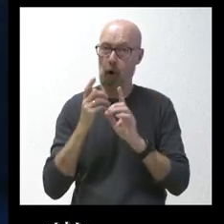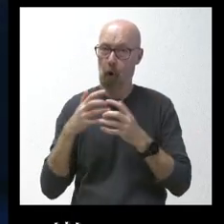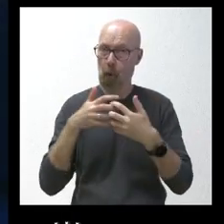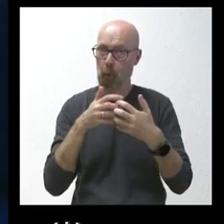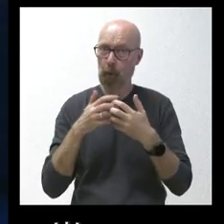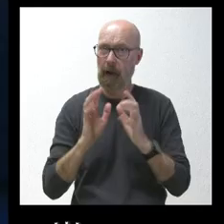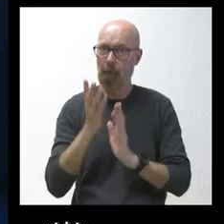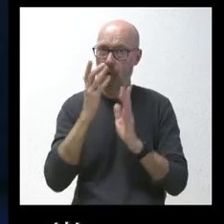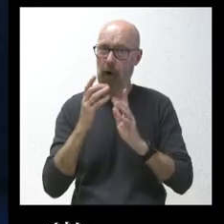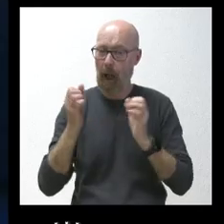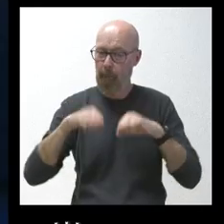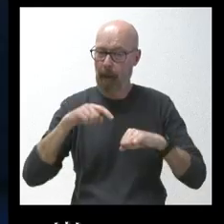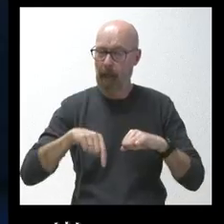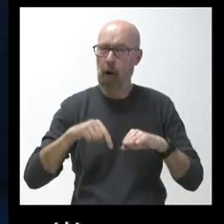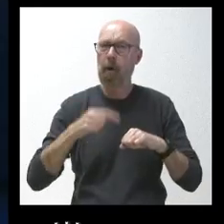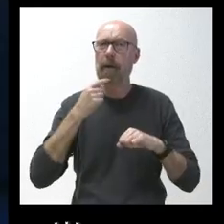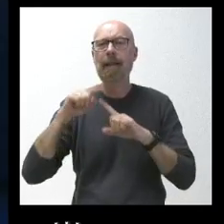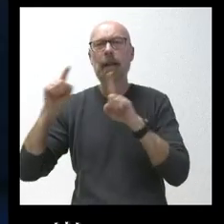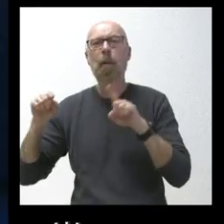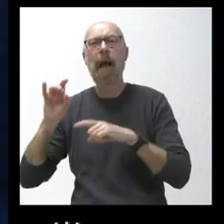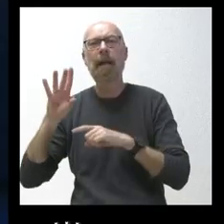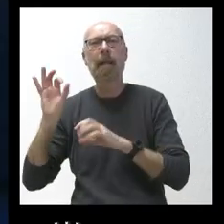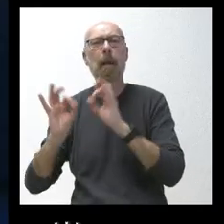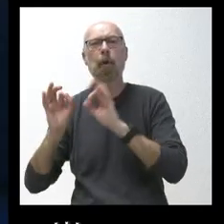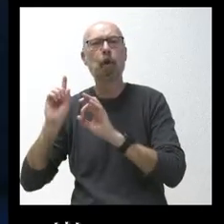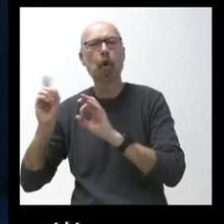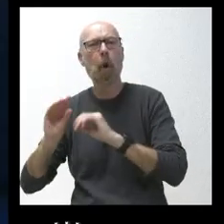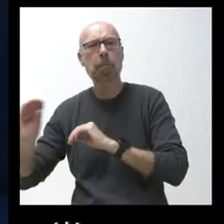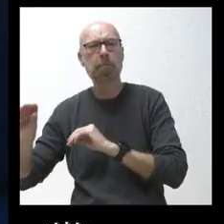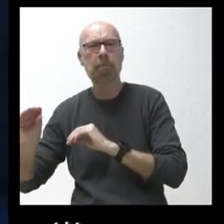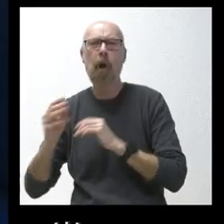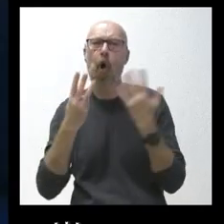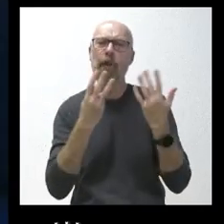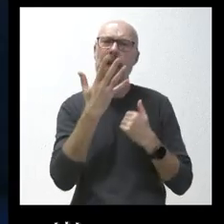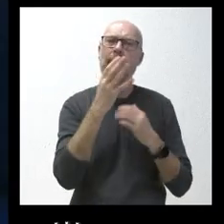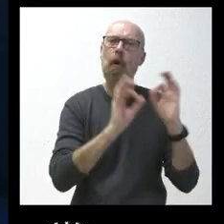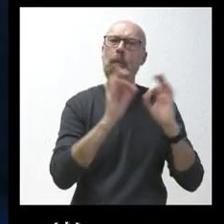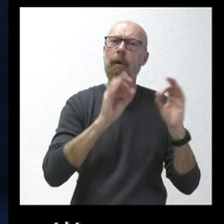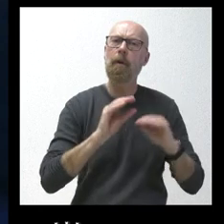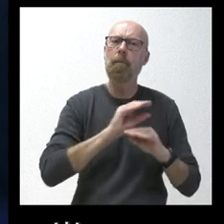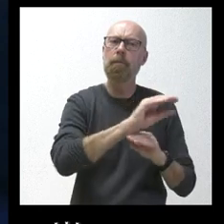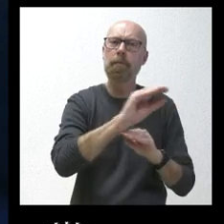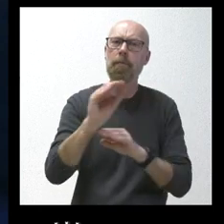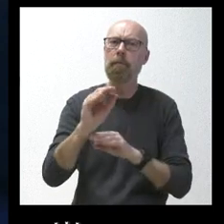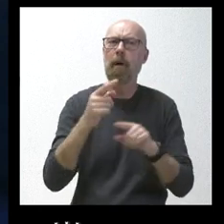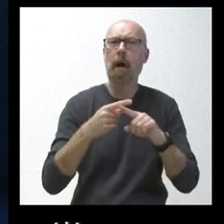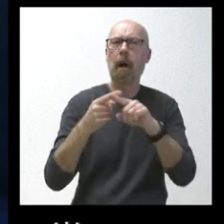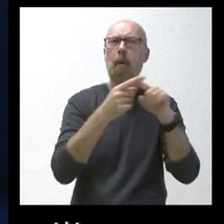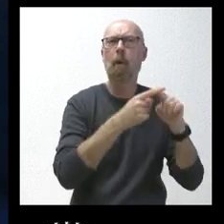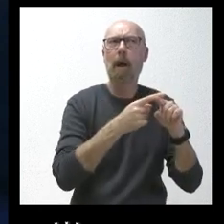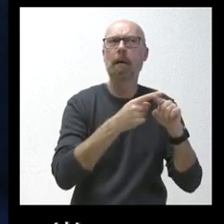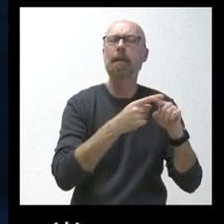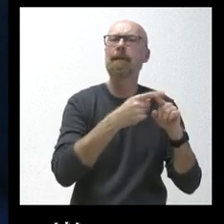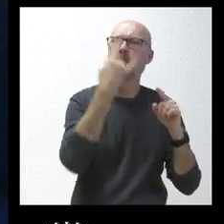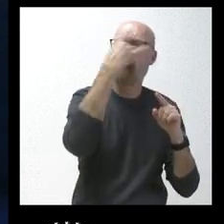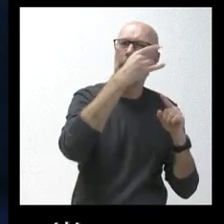Segovia solo llega el 15%, mientras que el 85% restante se lo reparten prácticamente a partes iguales a la Manca y Burgos. ¿A